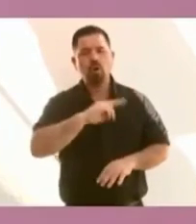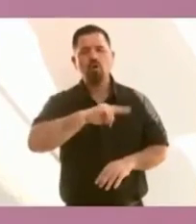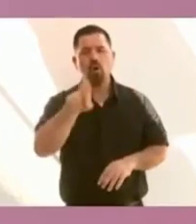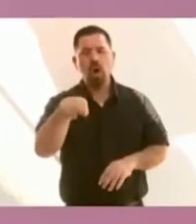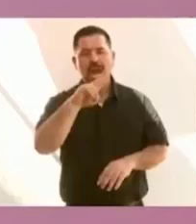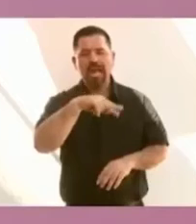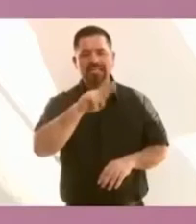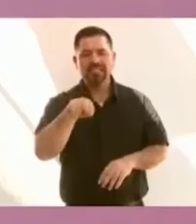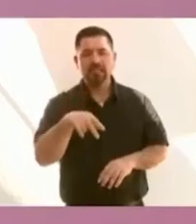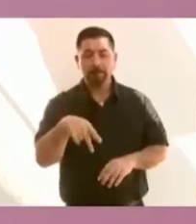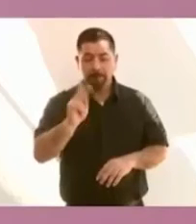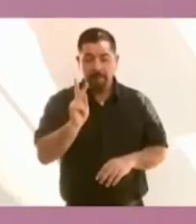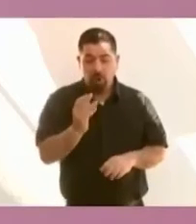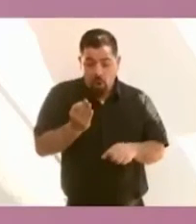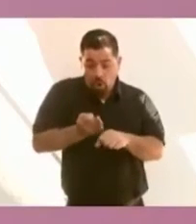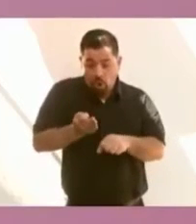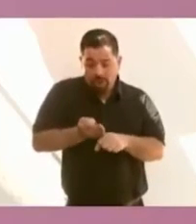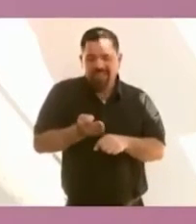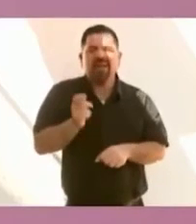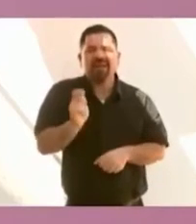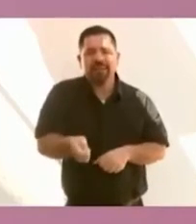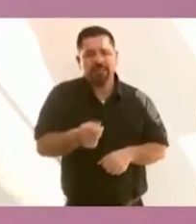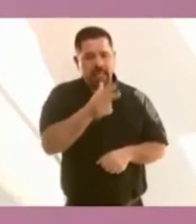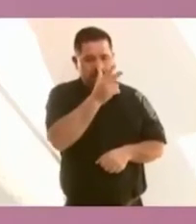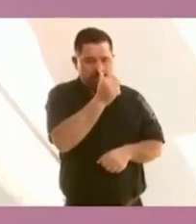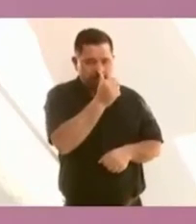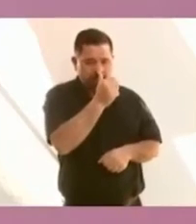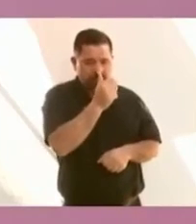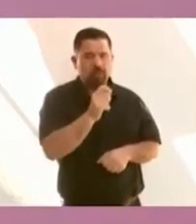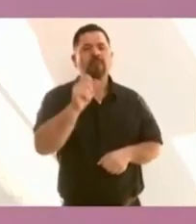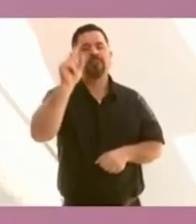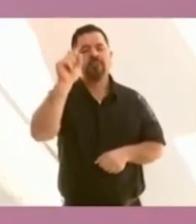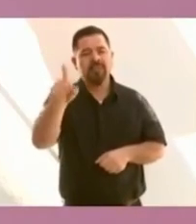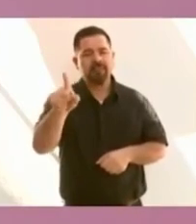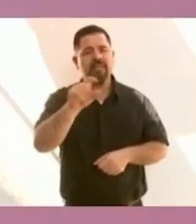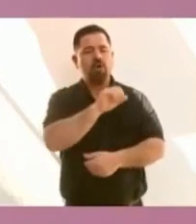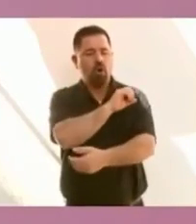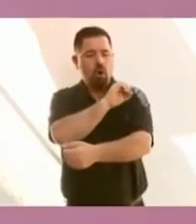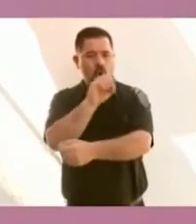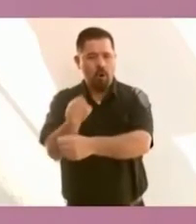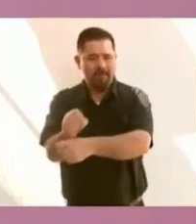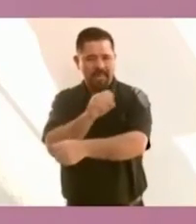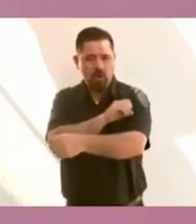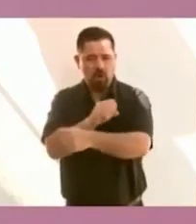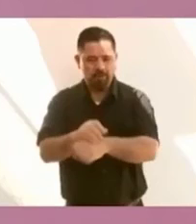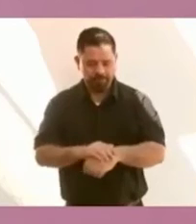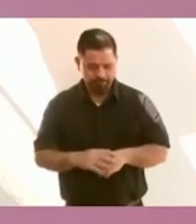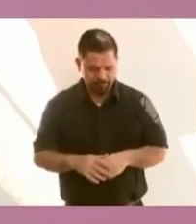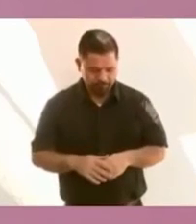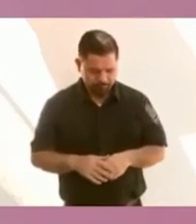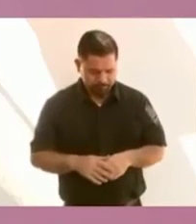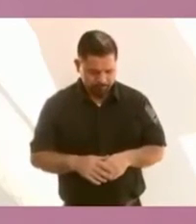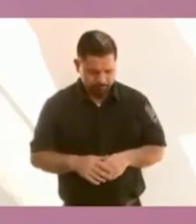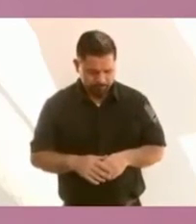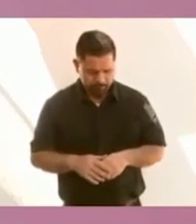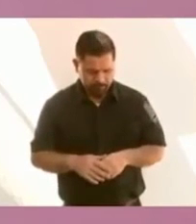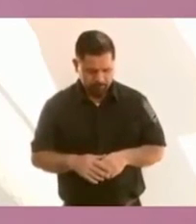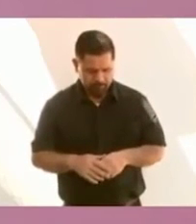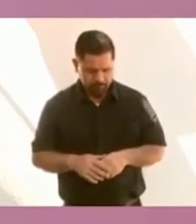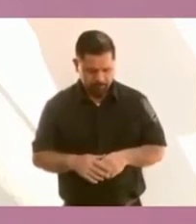es Hermosillo y Obregón. Aquí lo